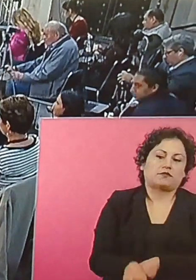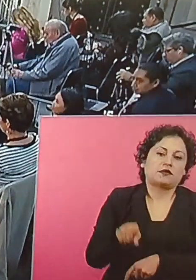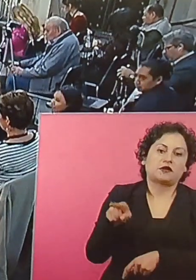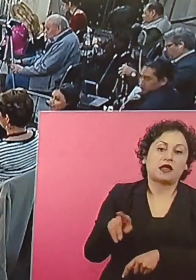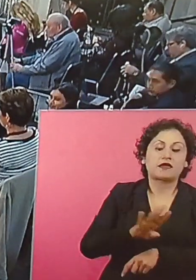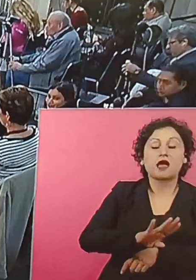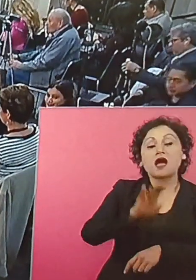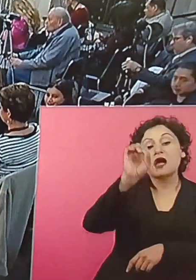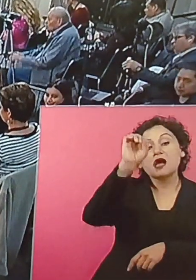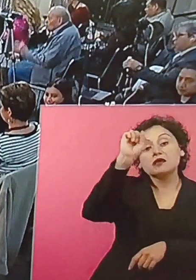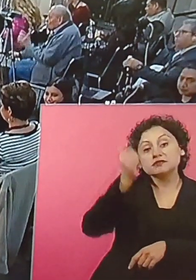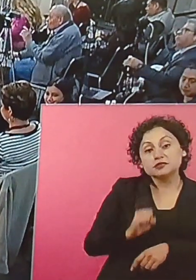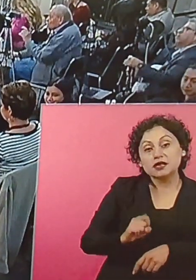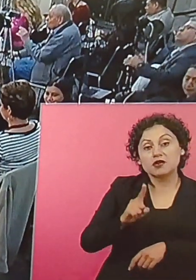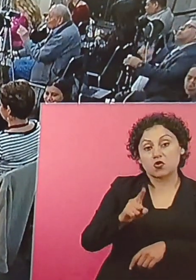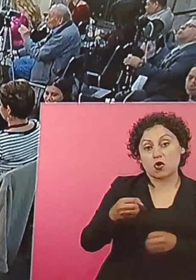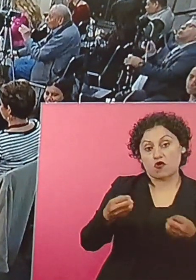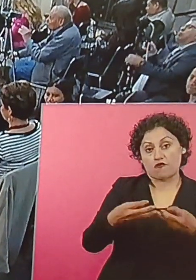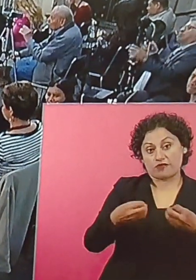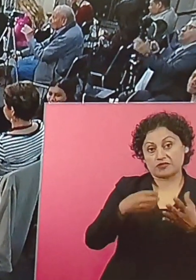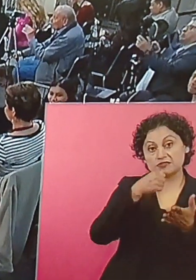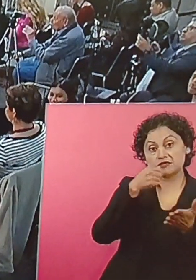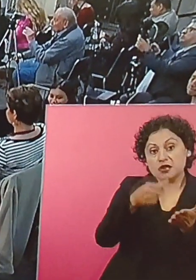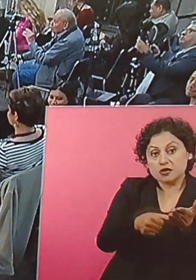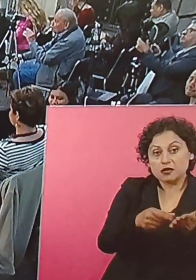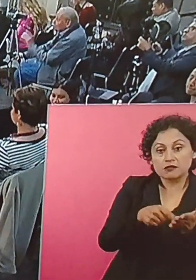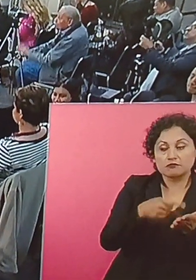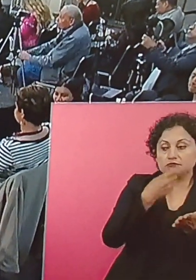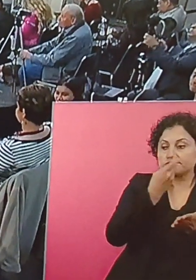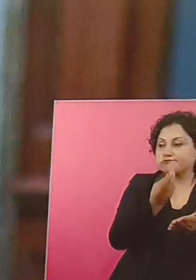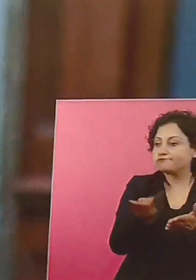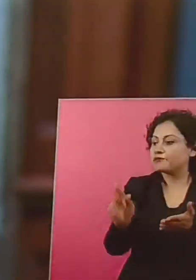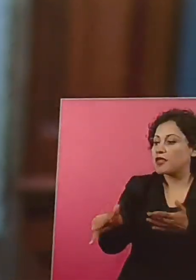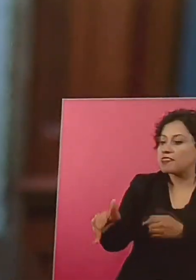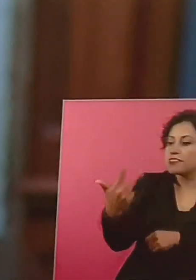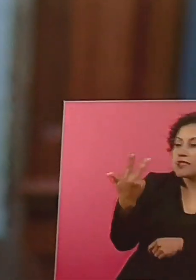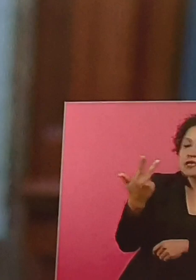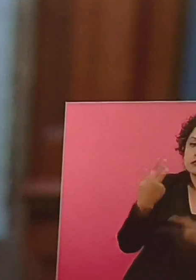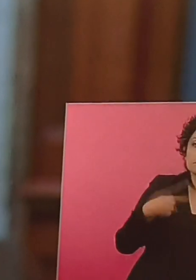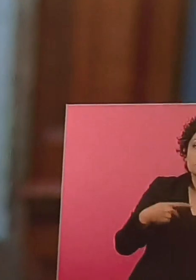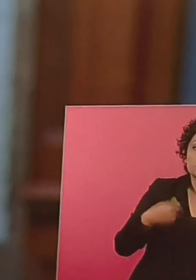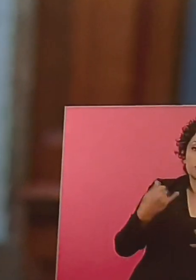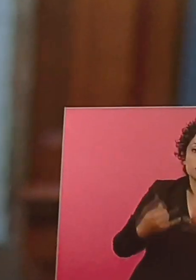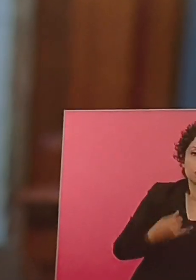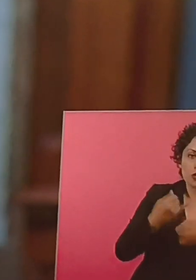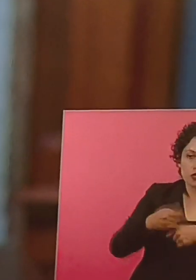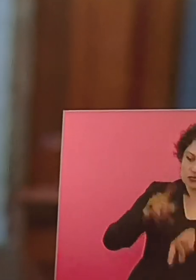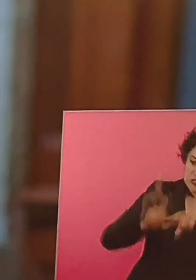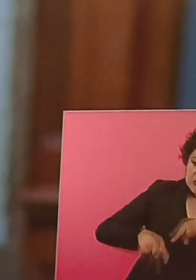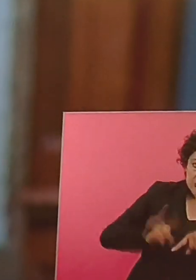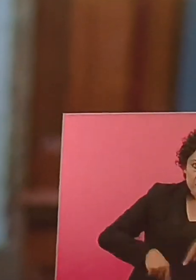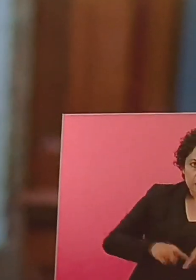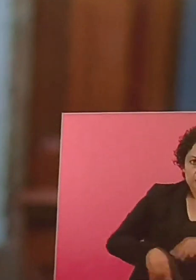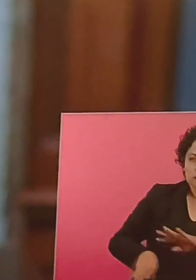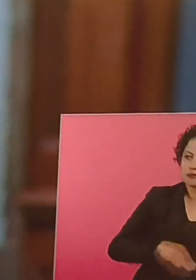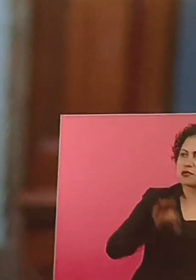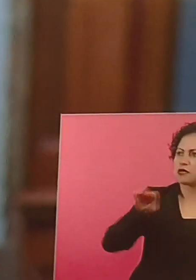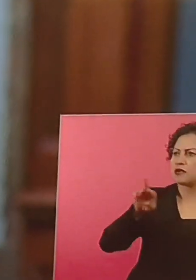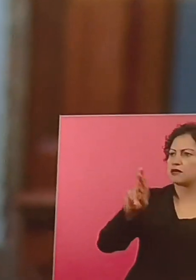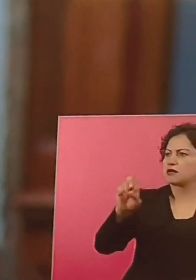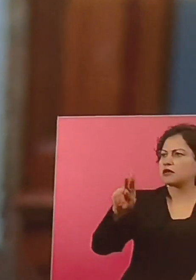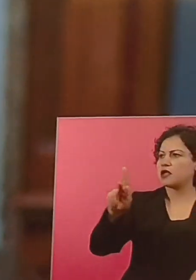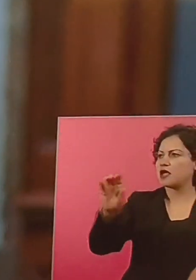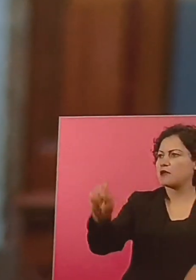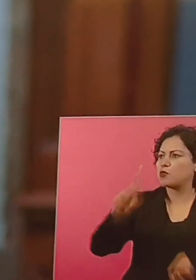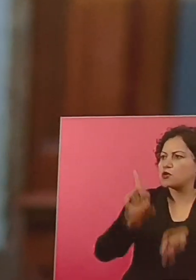Sinaloa solicitó la revocación de las actas de nacimiento de 13 jugadores de Leones de Yucatán. Le pidió a Renapo que anule también las